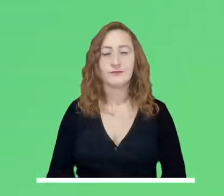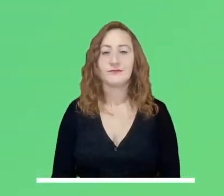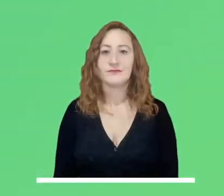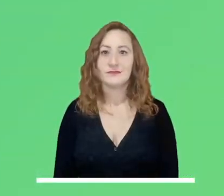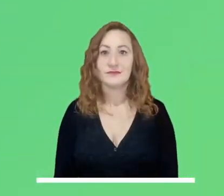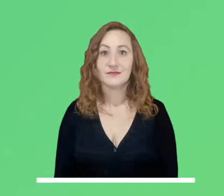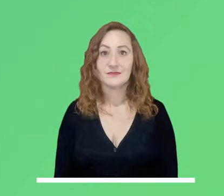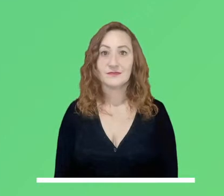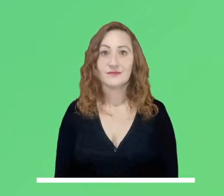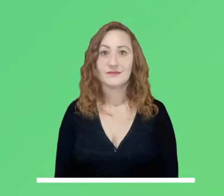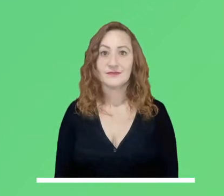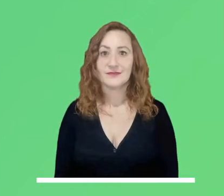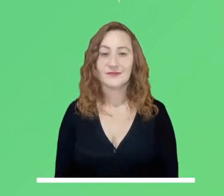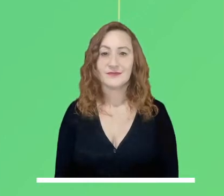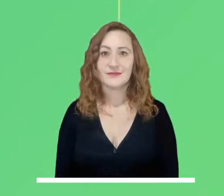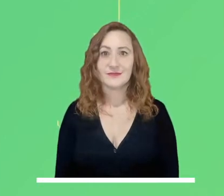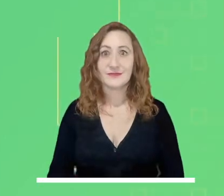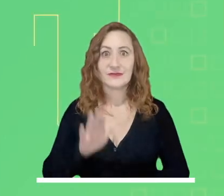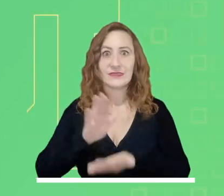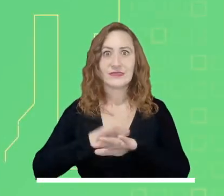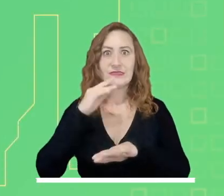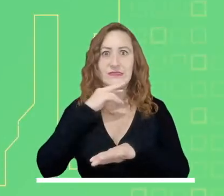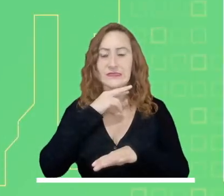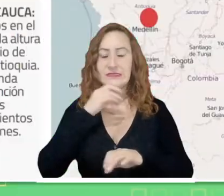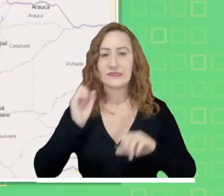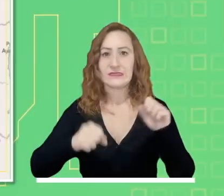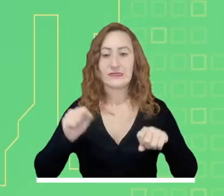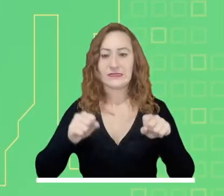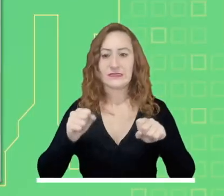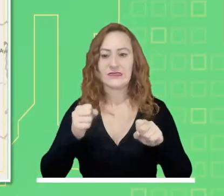Veamos ahora las alertas que se encuentran activas.